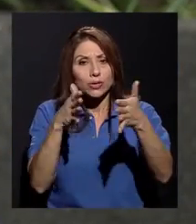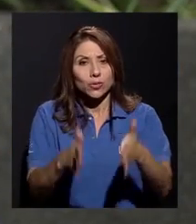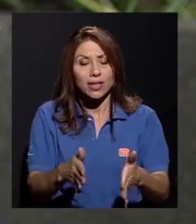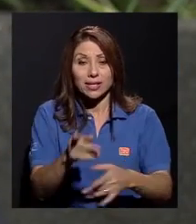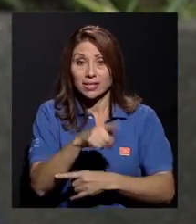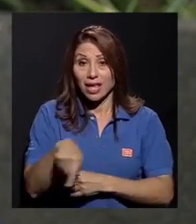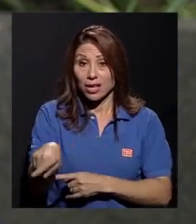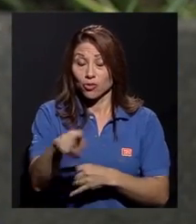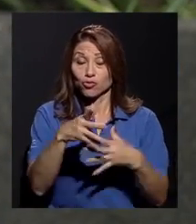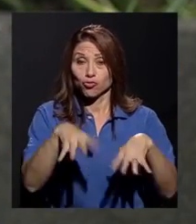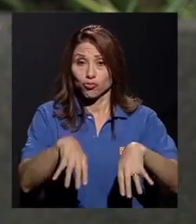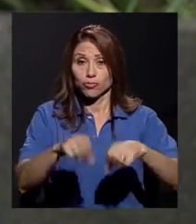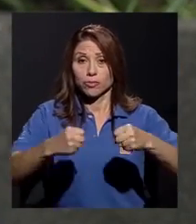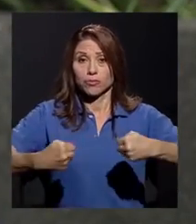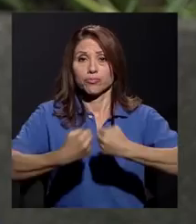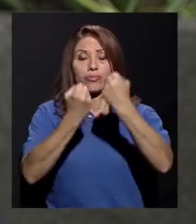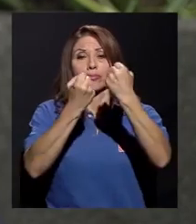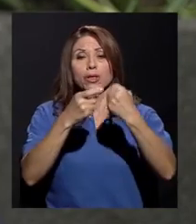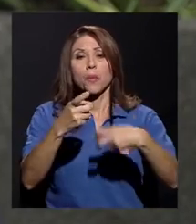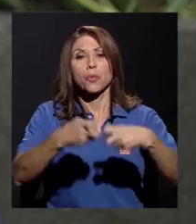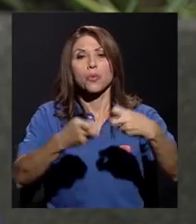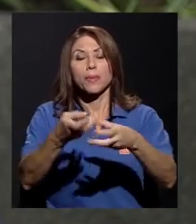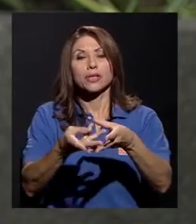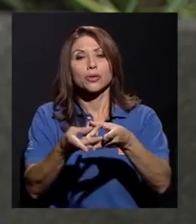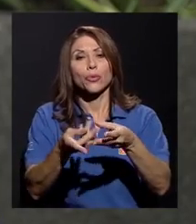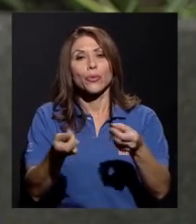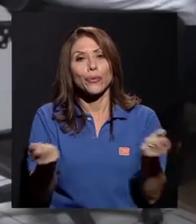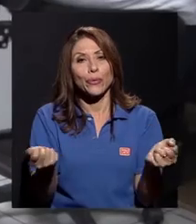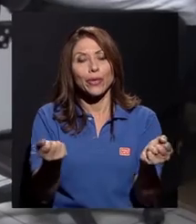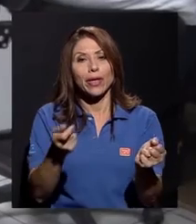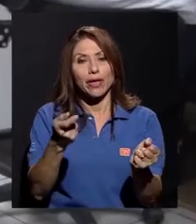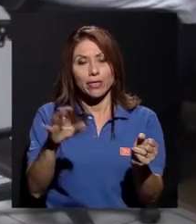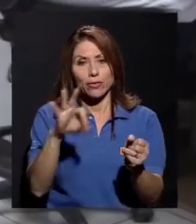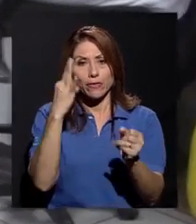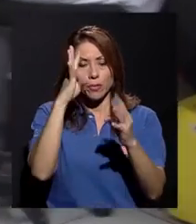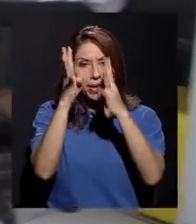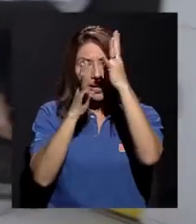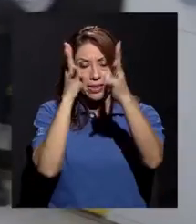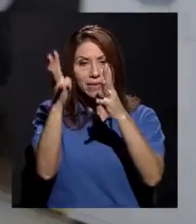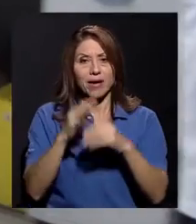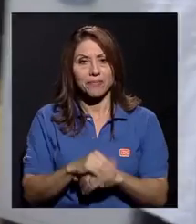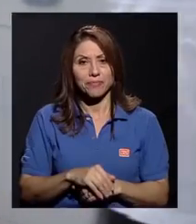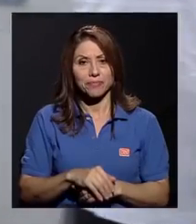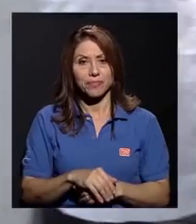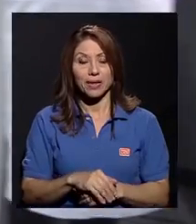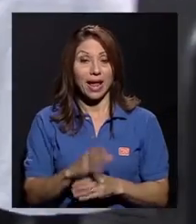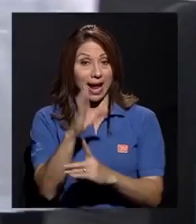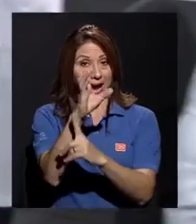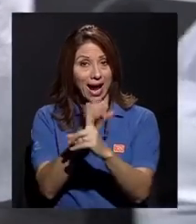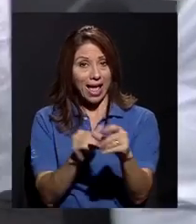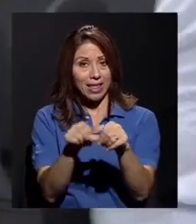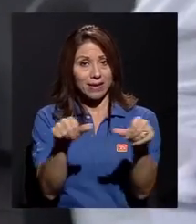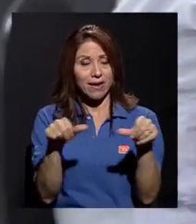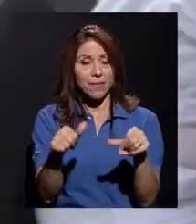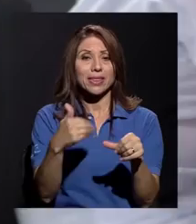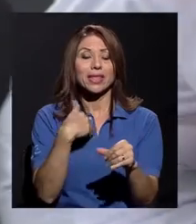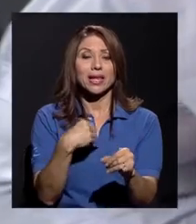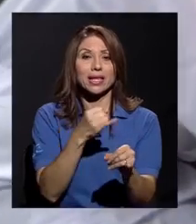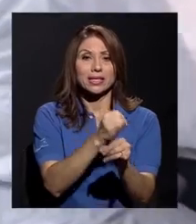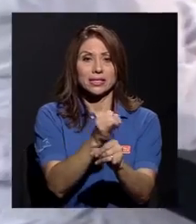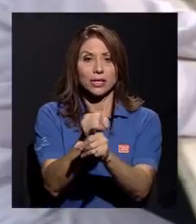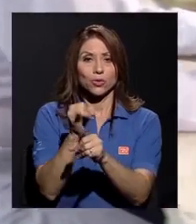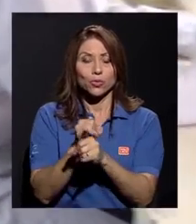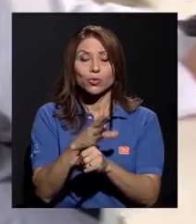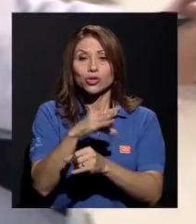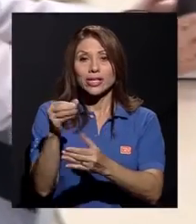se enfrentan al reto, justamente, de resolver esos problemas de una manera muy creativa. Cada una de estas ramas cuenta con institutos y centros